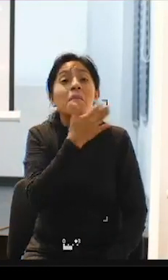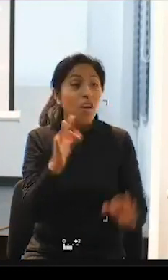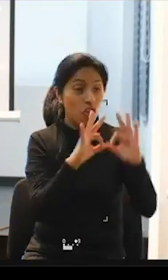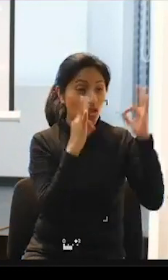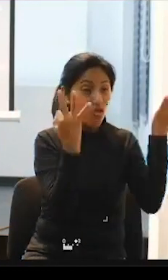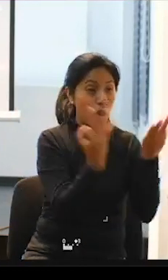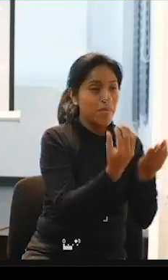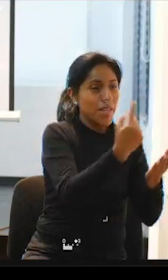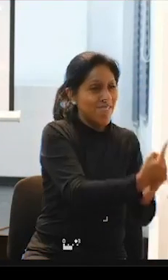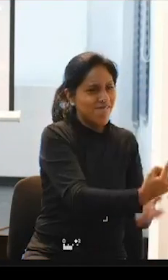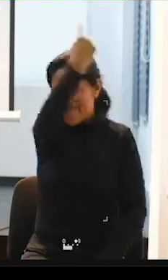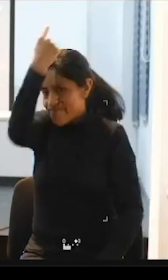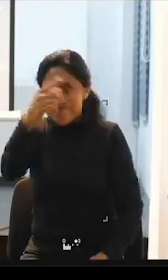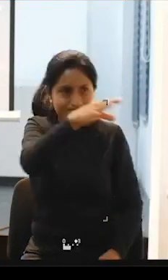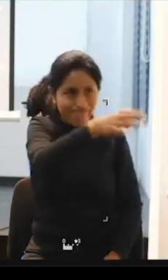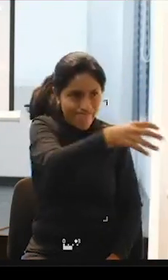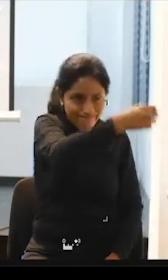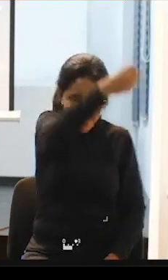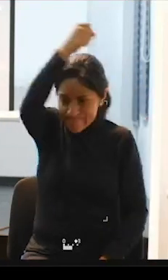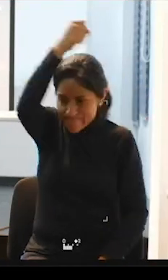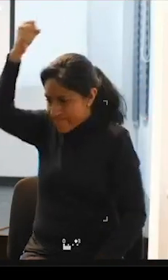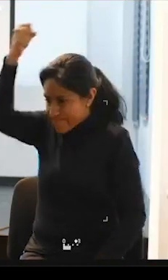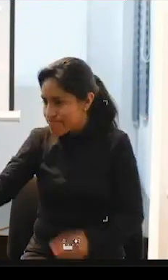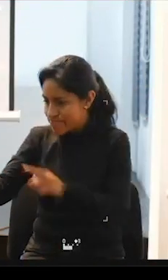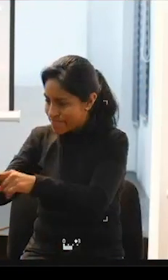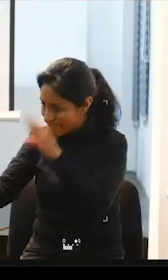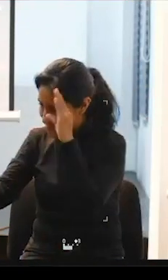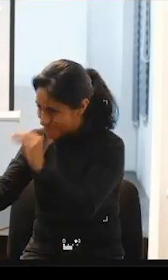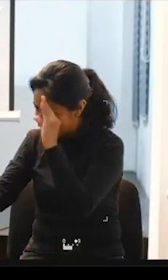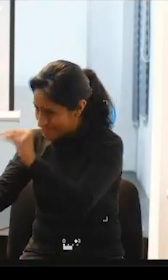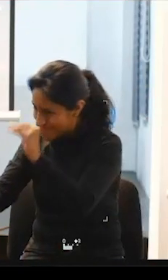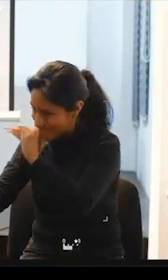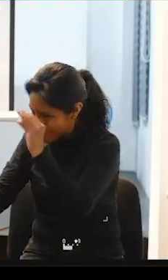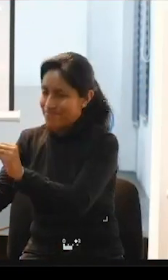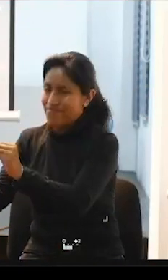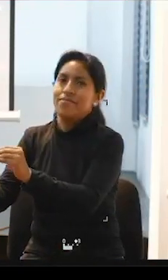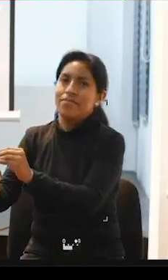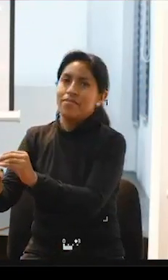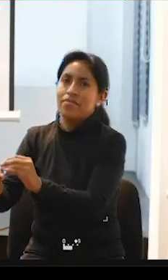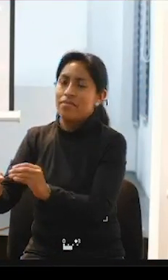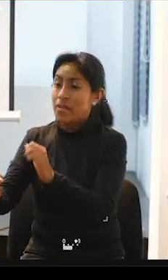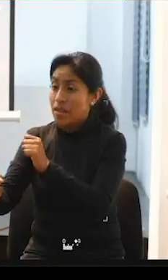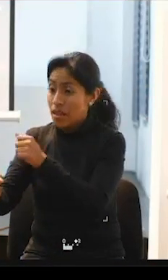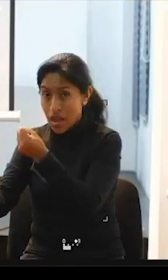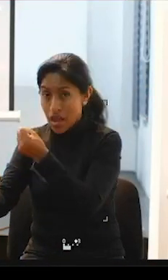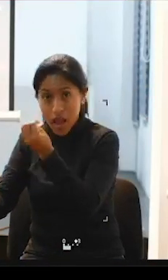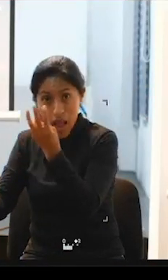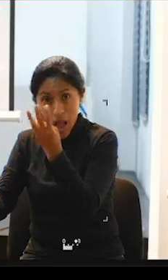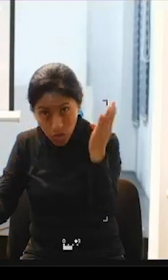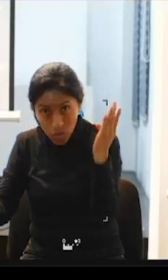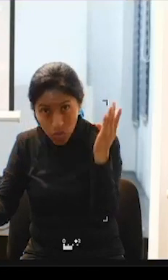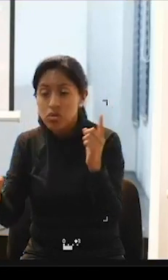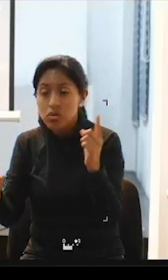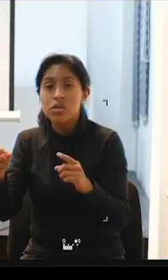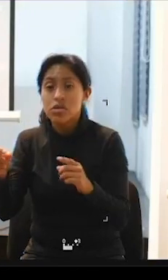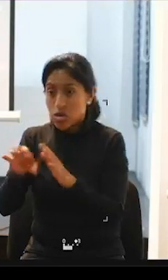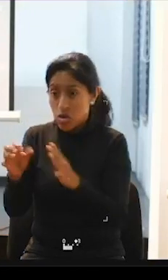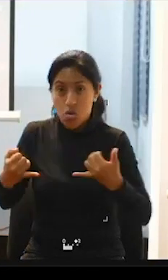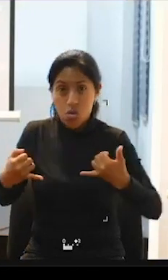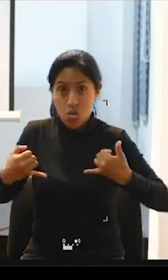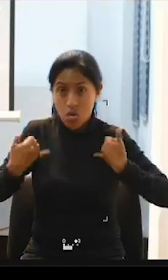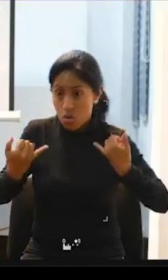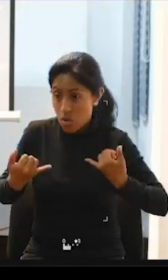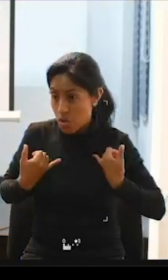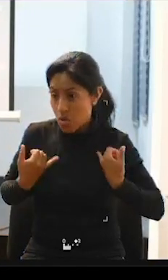con el compañero enseñarle todo y que se diviertan y muchos compañeros que hemos encontrado jóvenes les